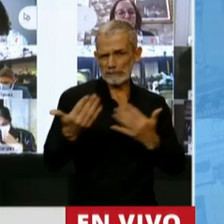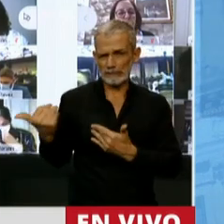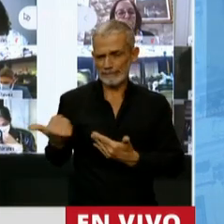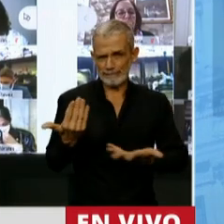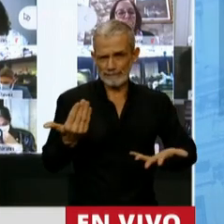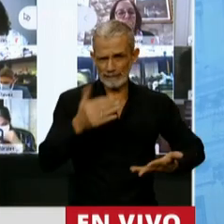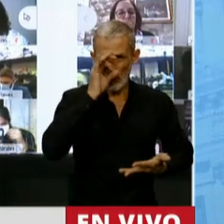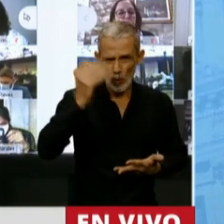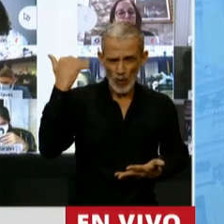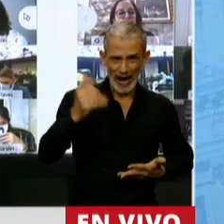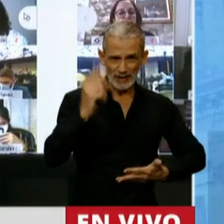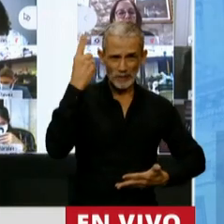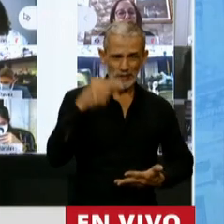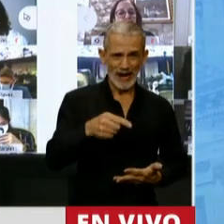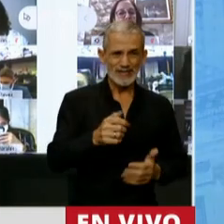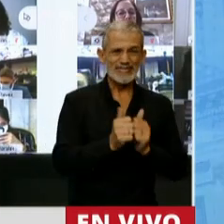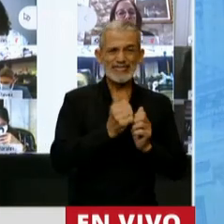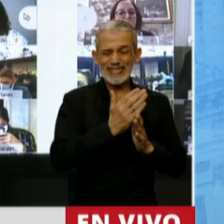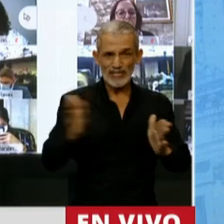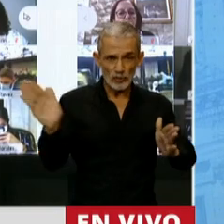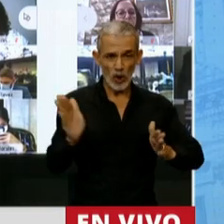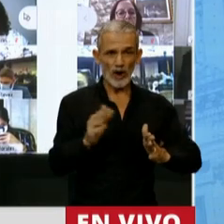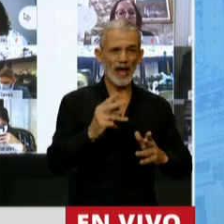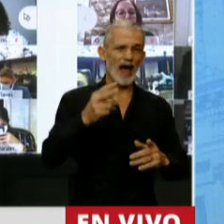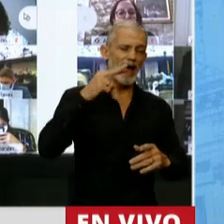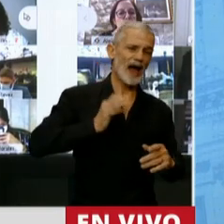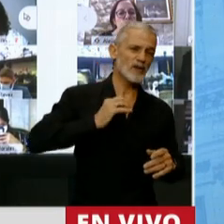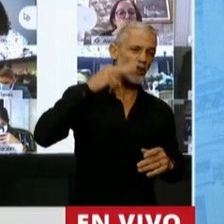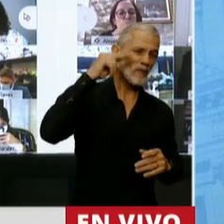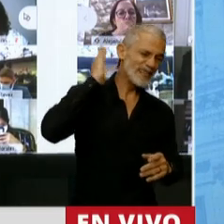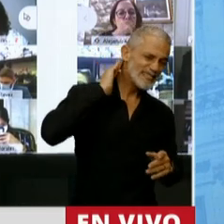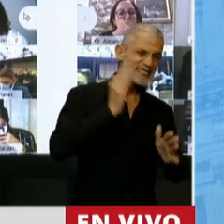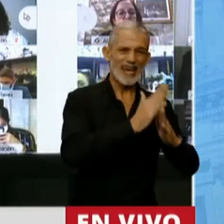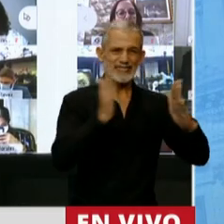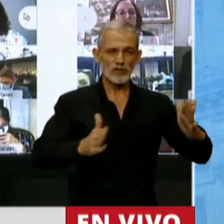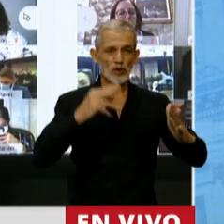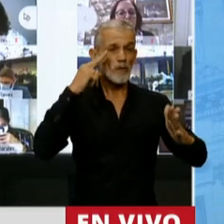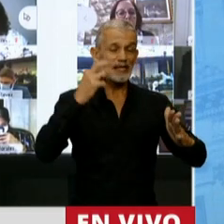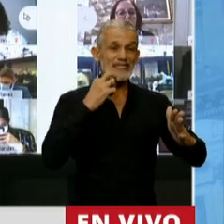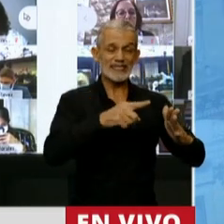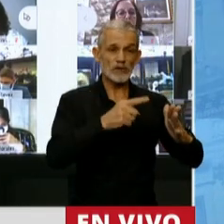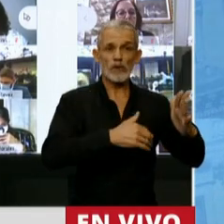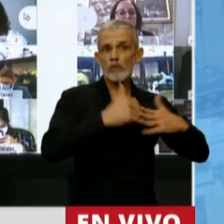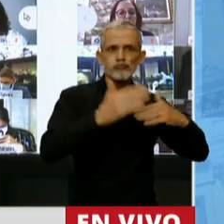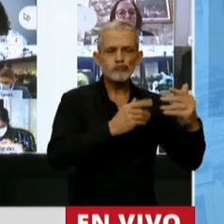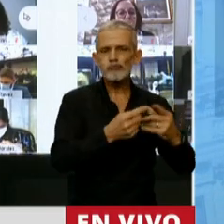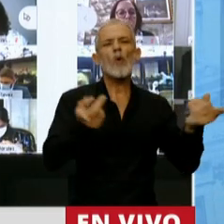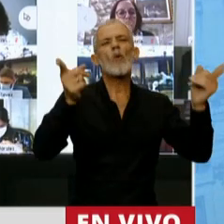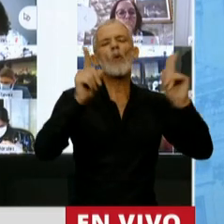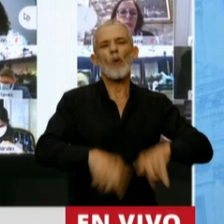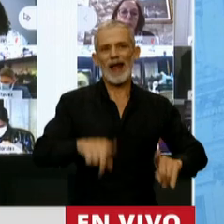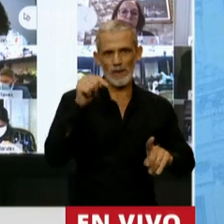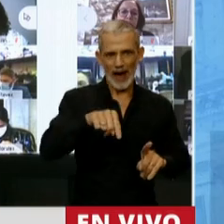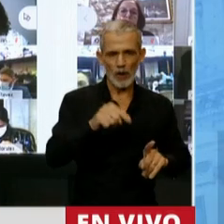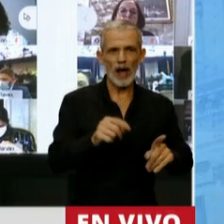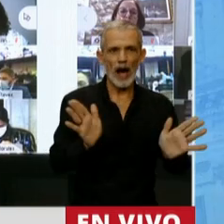precedentes en estos rubros entre 2016 y 2019, la infraestructura volverá a ser